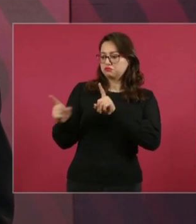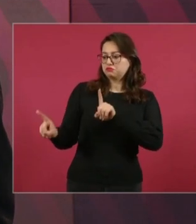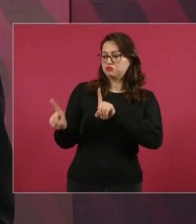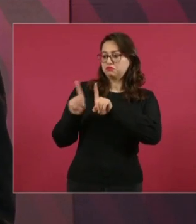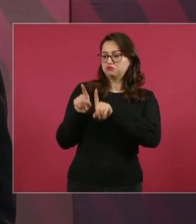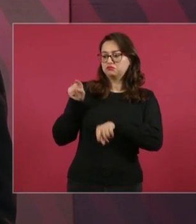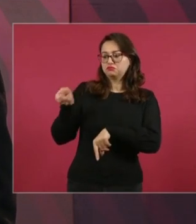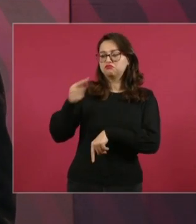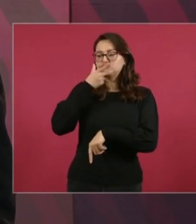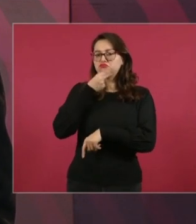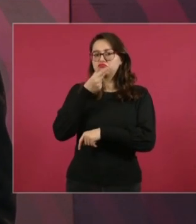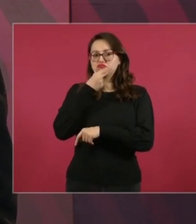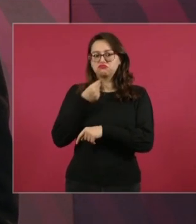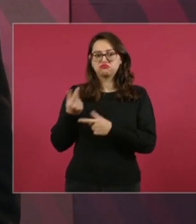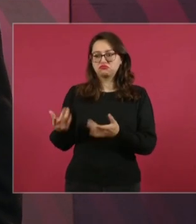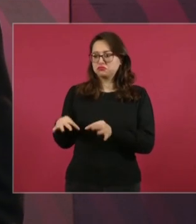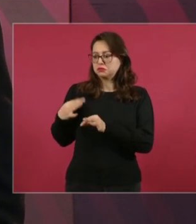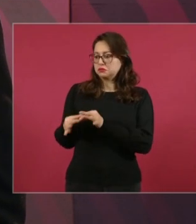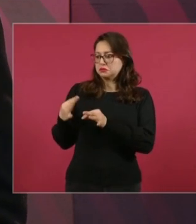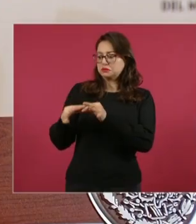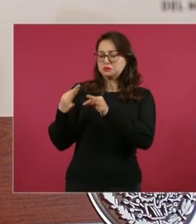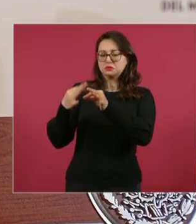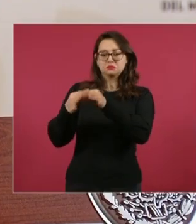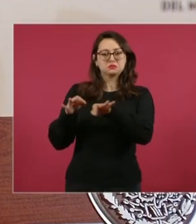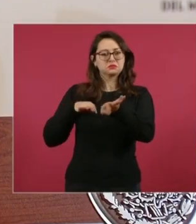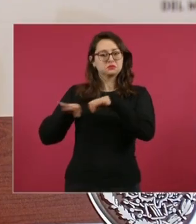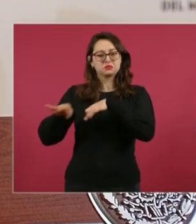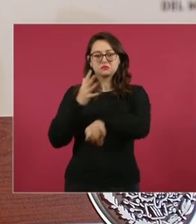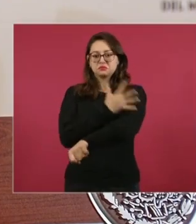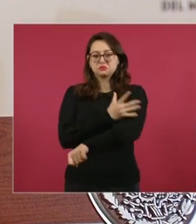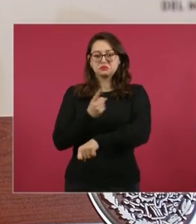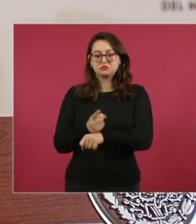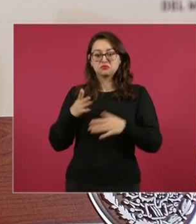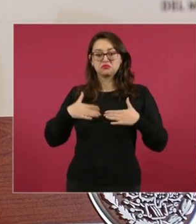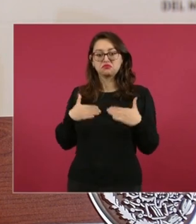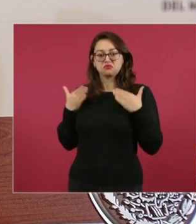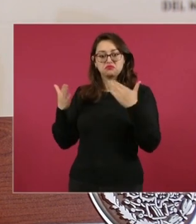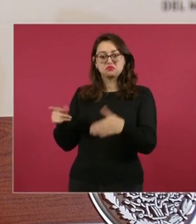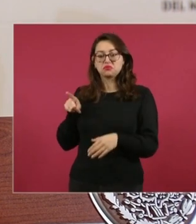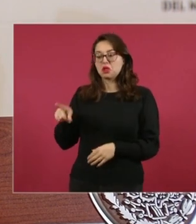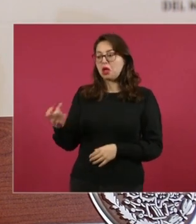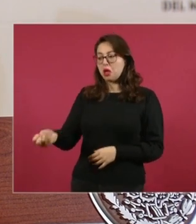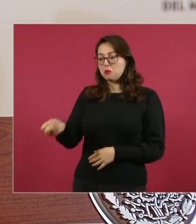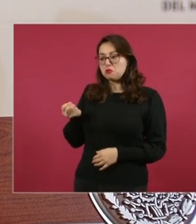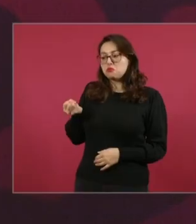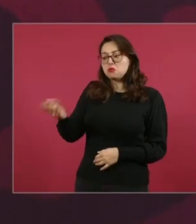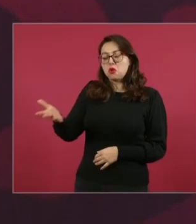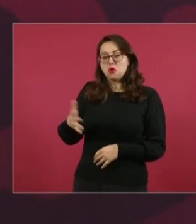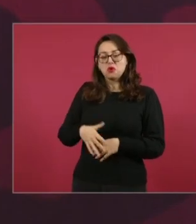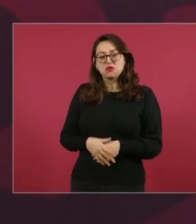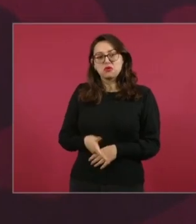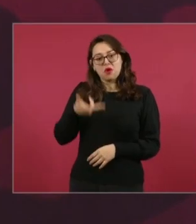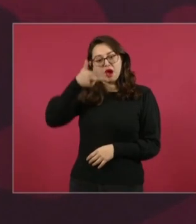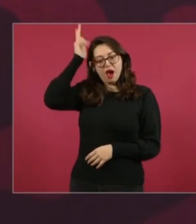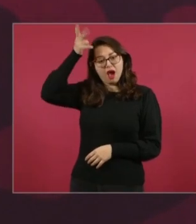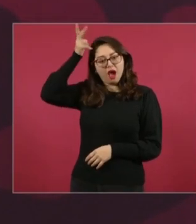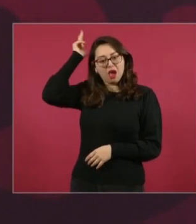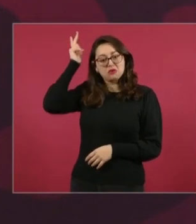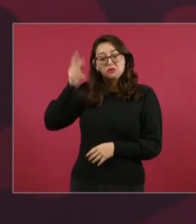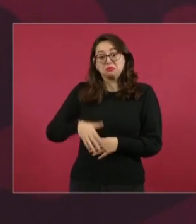honrado, de toda mi confianza. Pero no sabía yo que le decían el gallo,